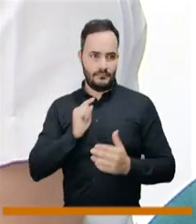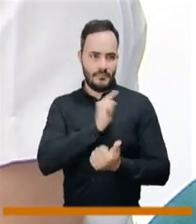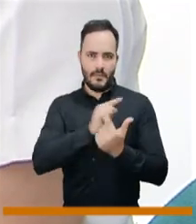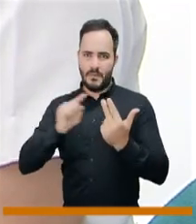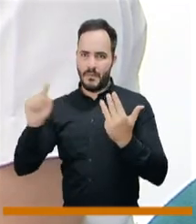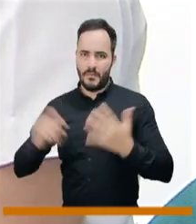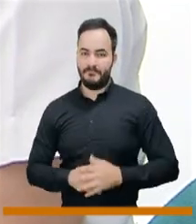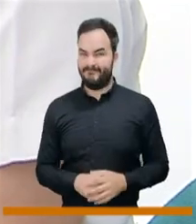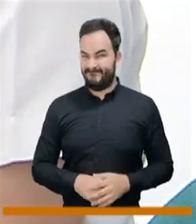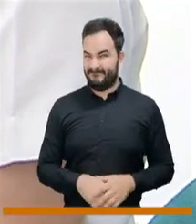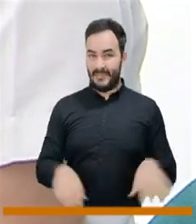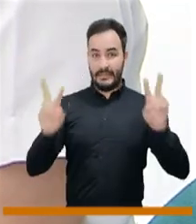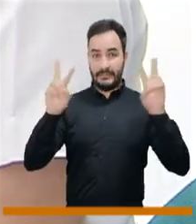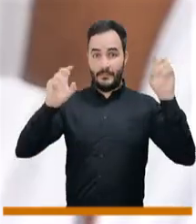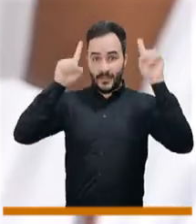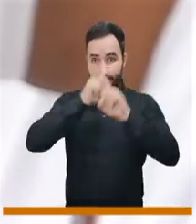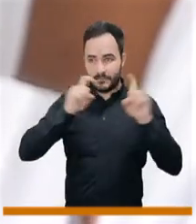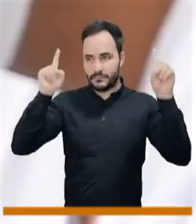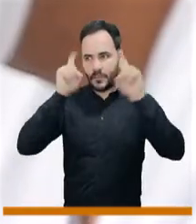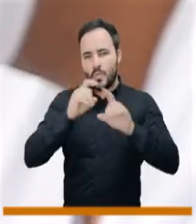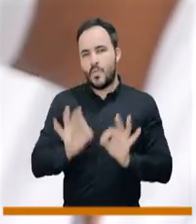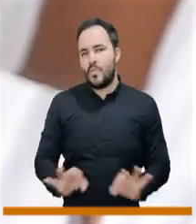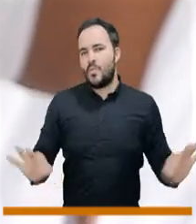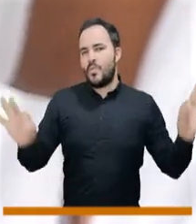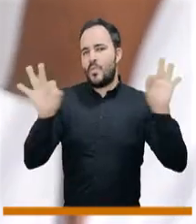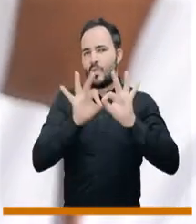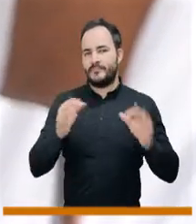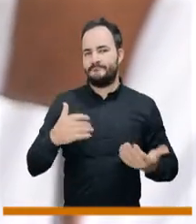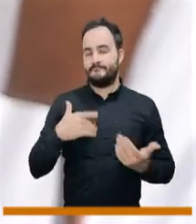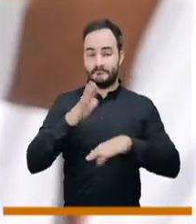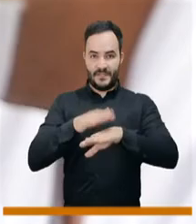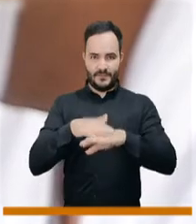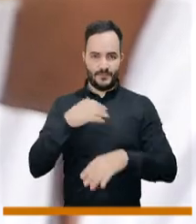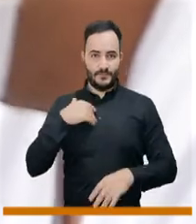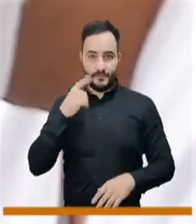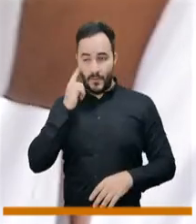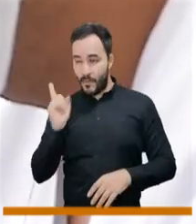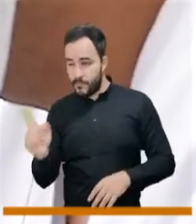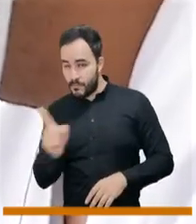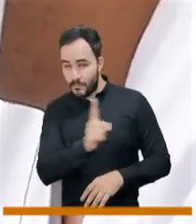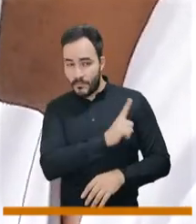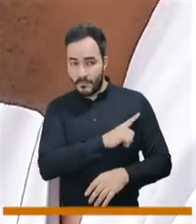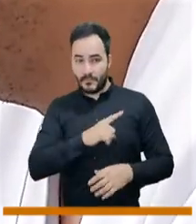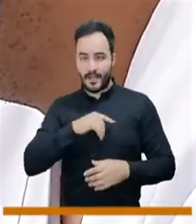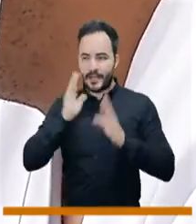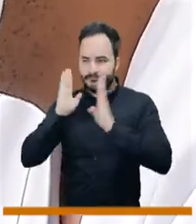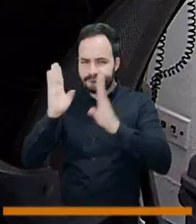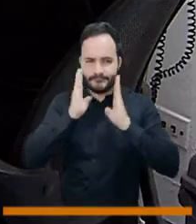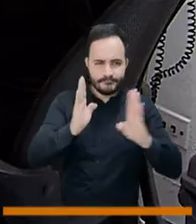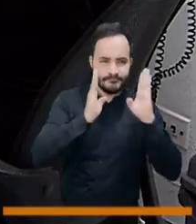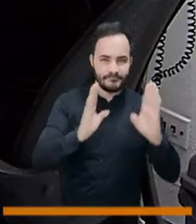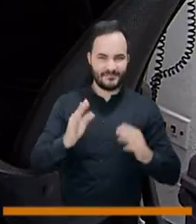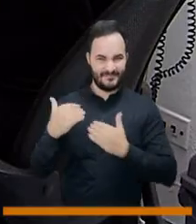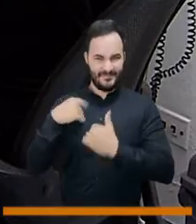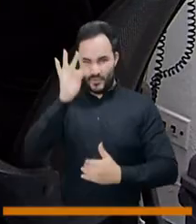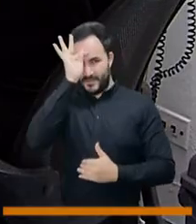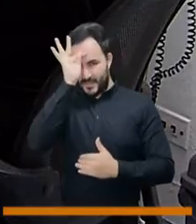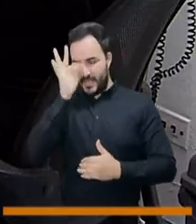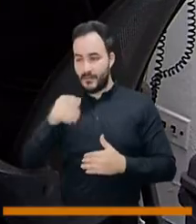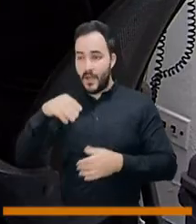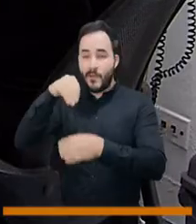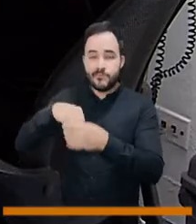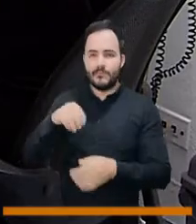esta reflexión y por eso quisimos venir acá, porque el 50%, Caterina, de los pacientes, de las personas que atiende este hospital